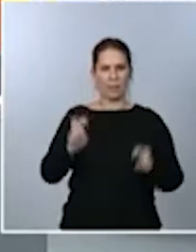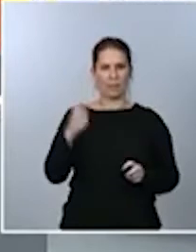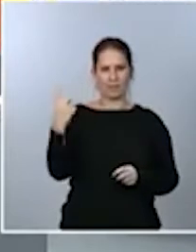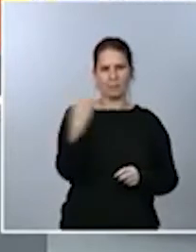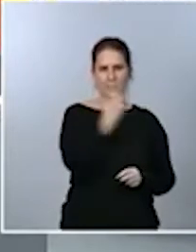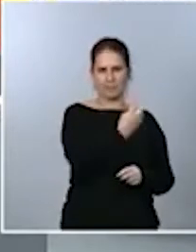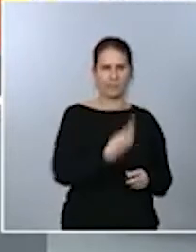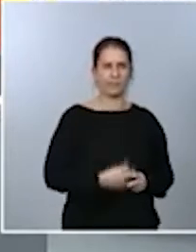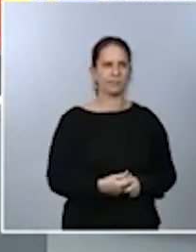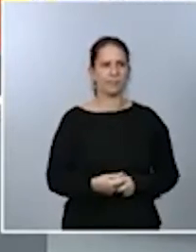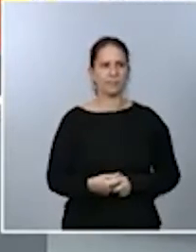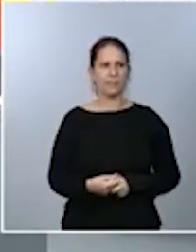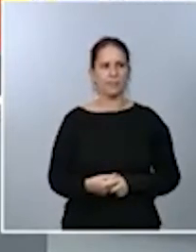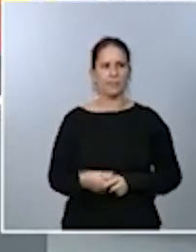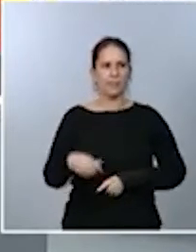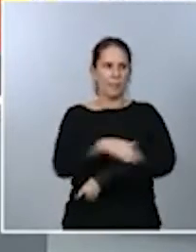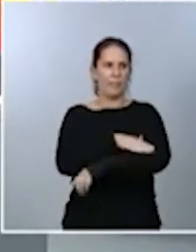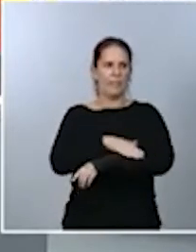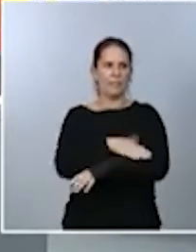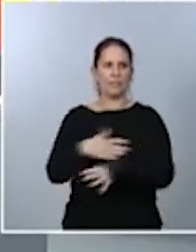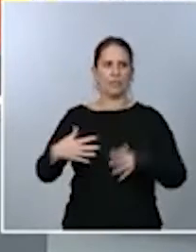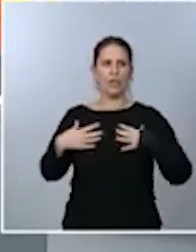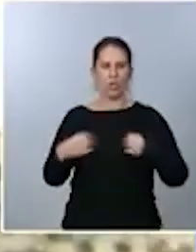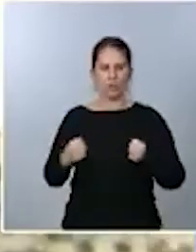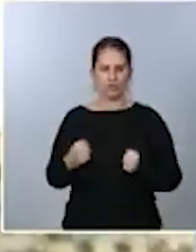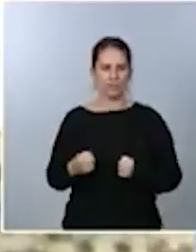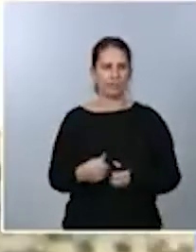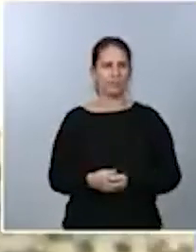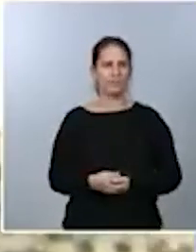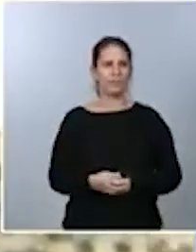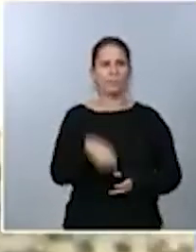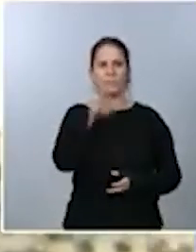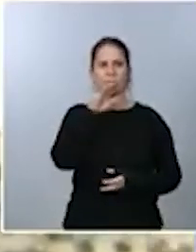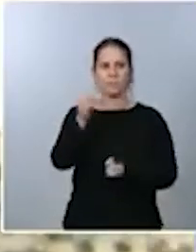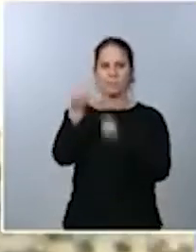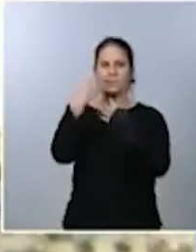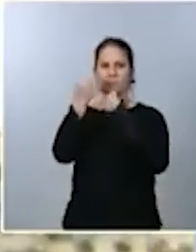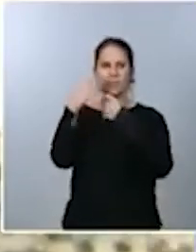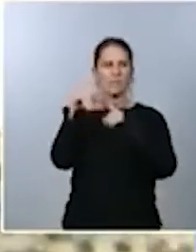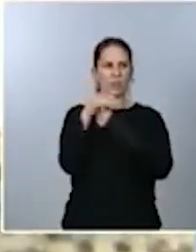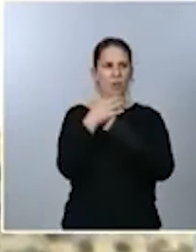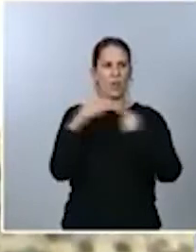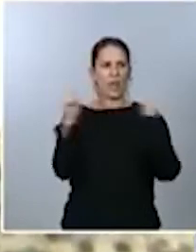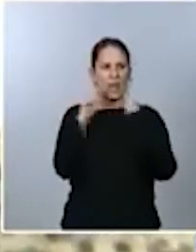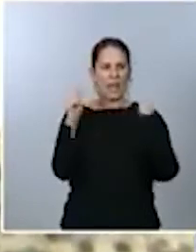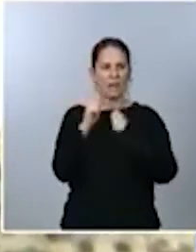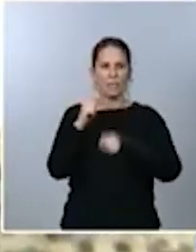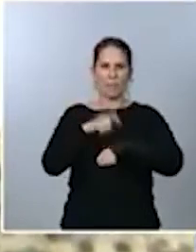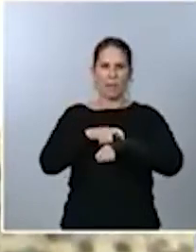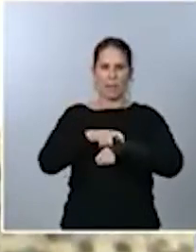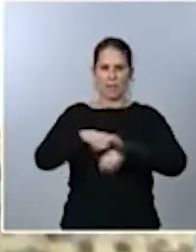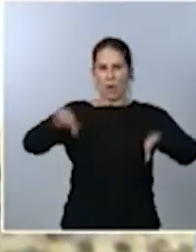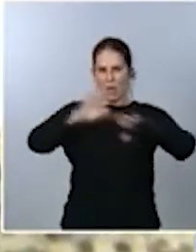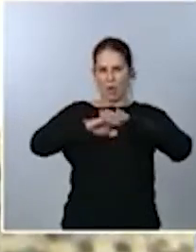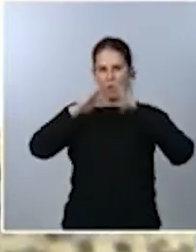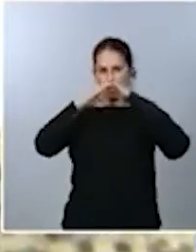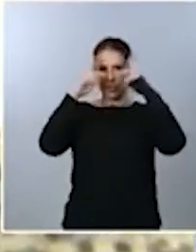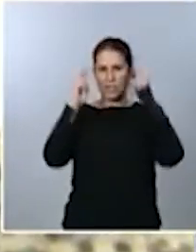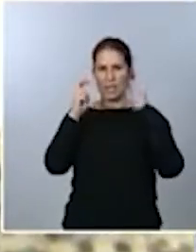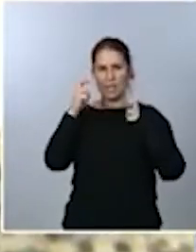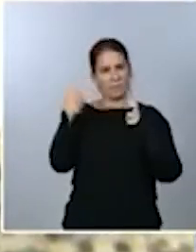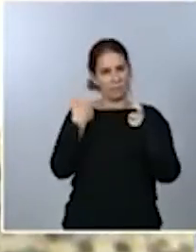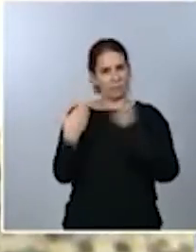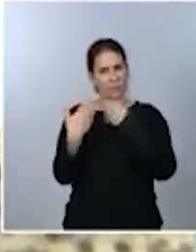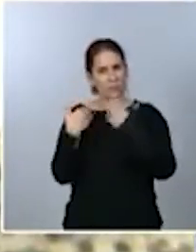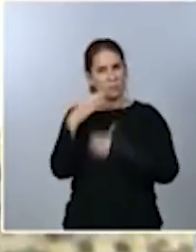Empiezo por el ministro Illa, con esto que nos ha comentado del estado de alarma, del toque de queda y demás. Han hablado ya con el Partido Popular porque